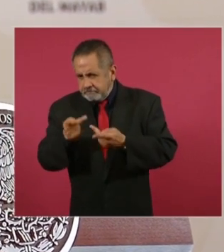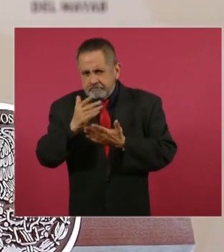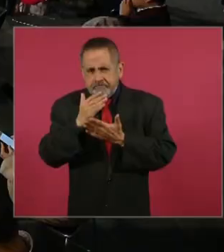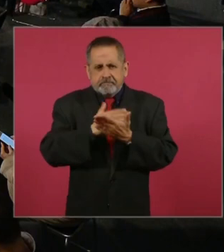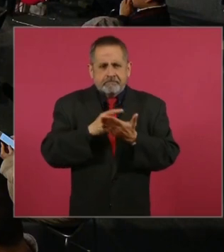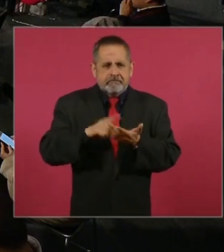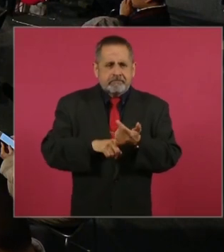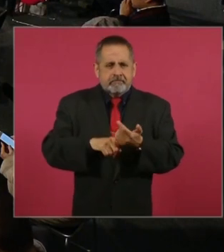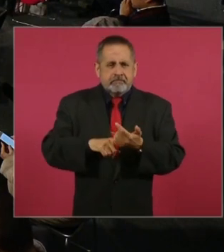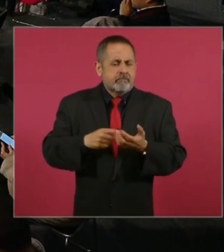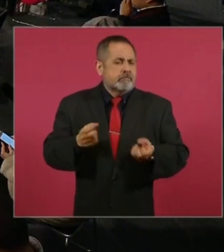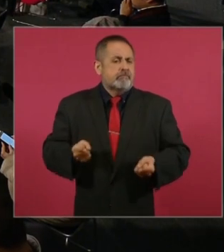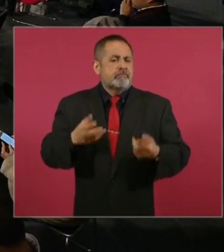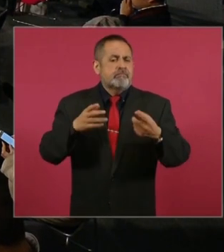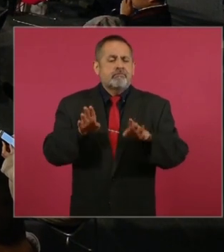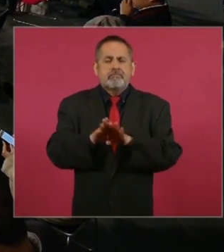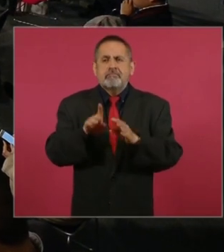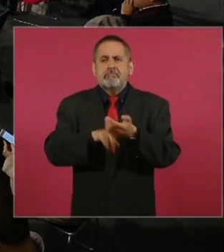mide sobre